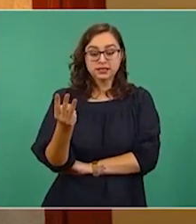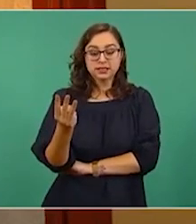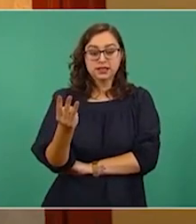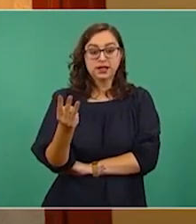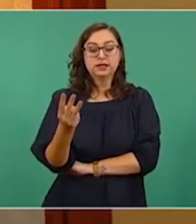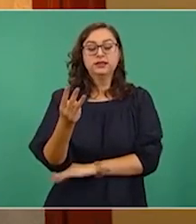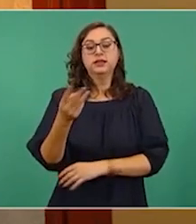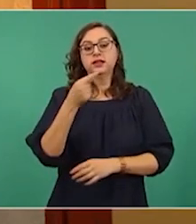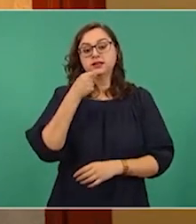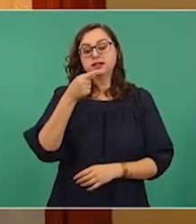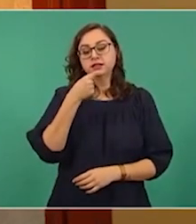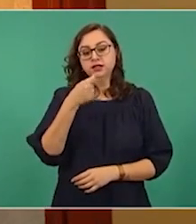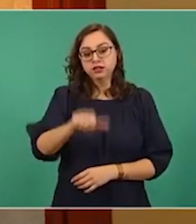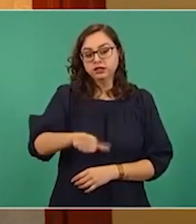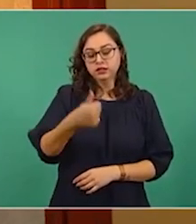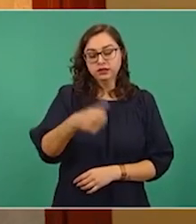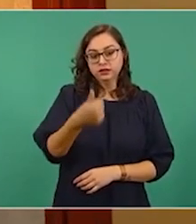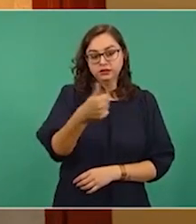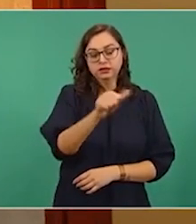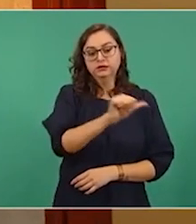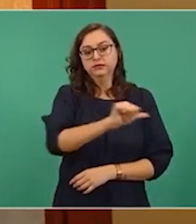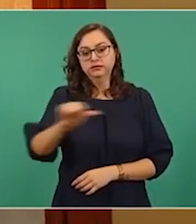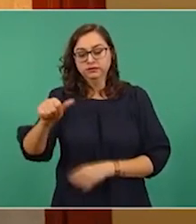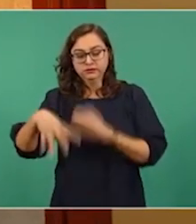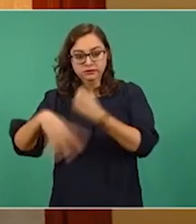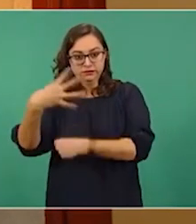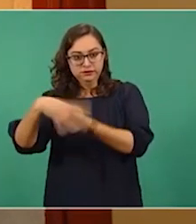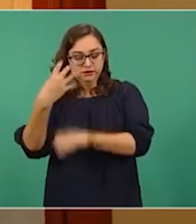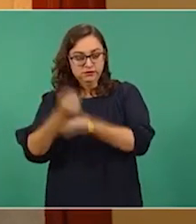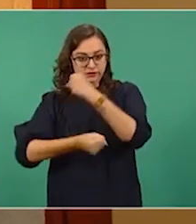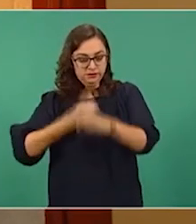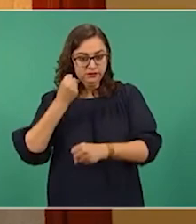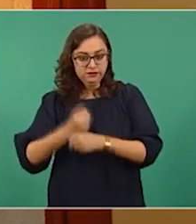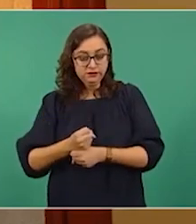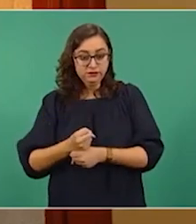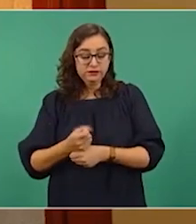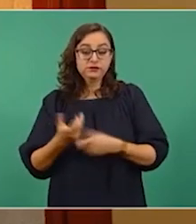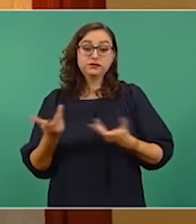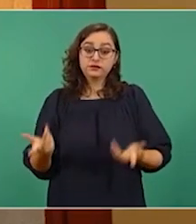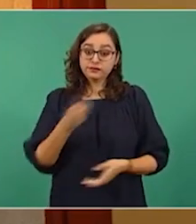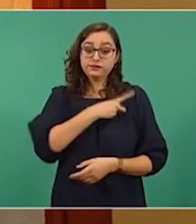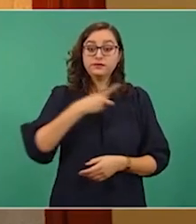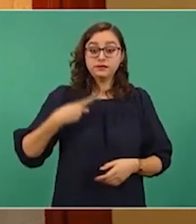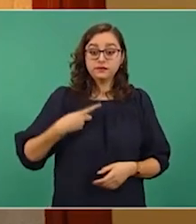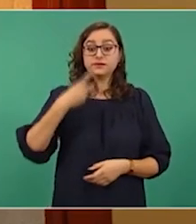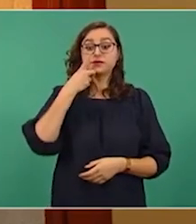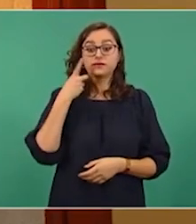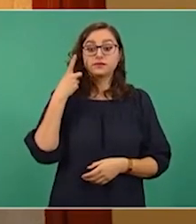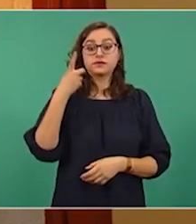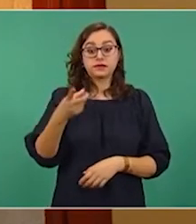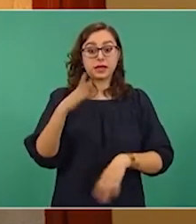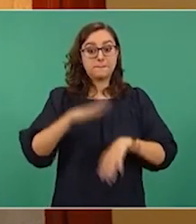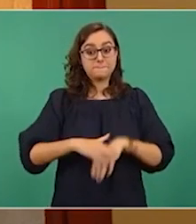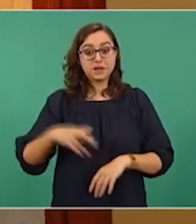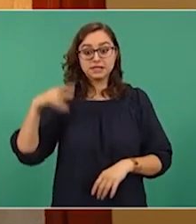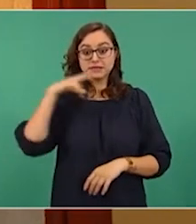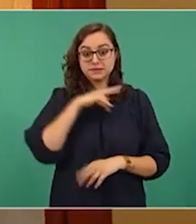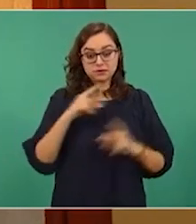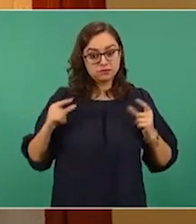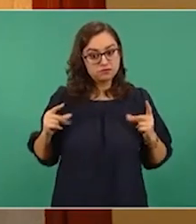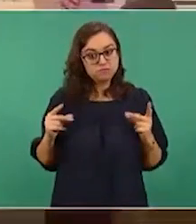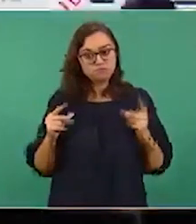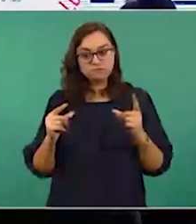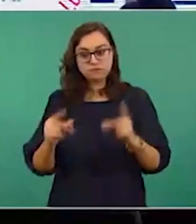entre 11 y 14 años y señalar que para agilizar la búsqueda, la propia